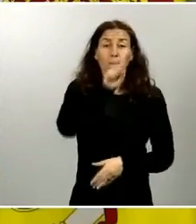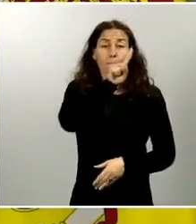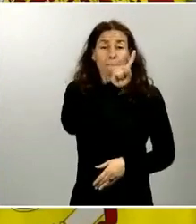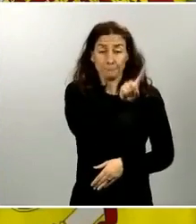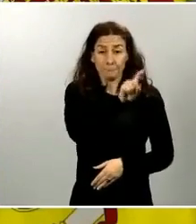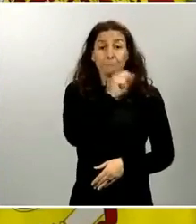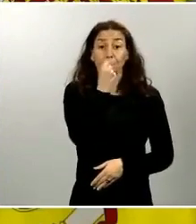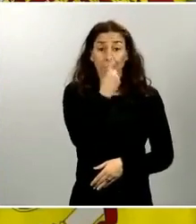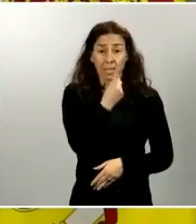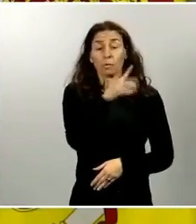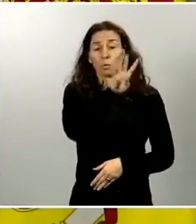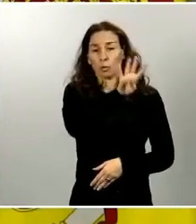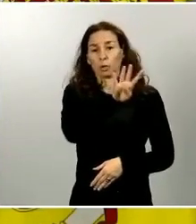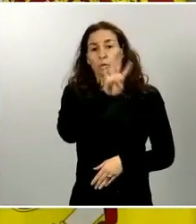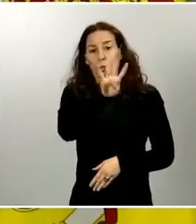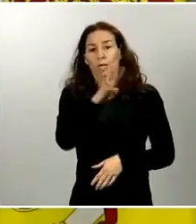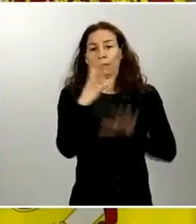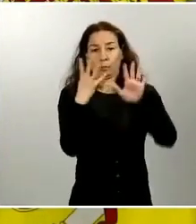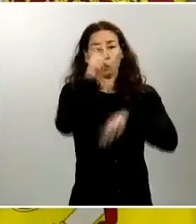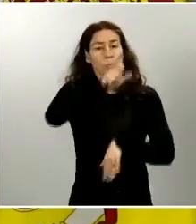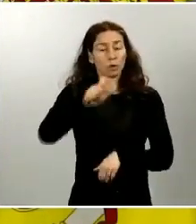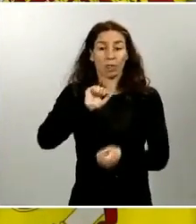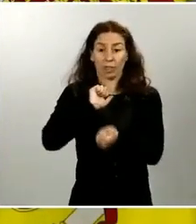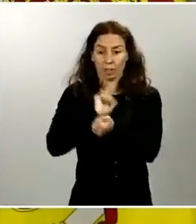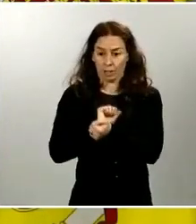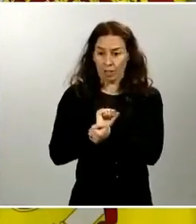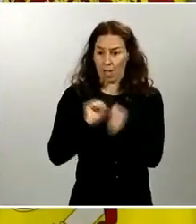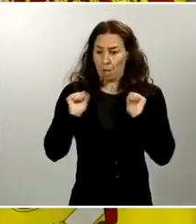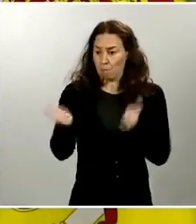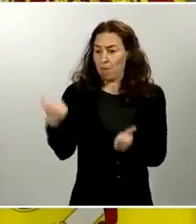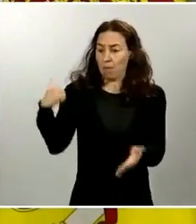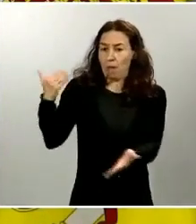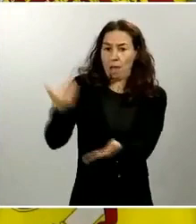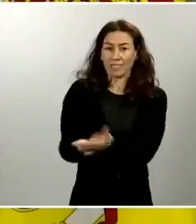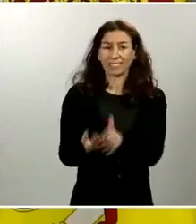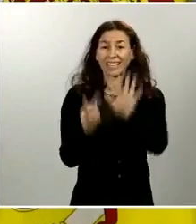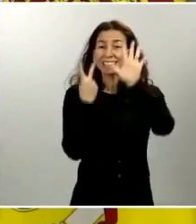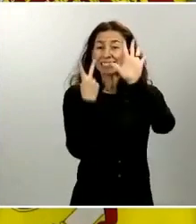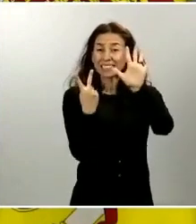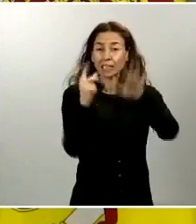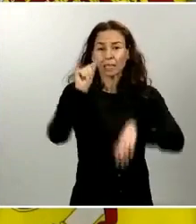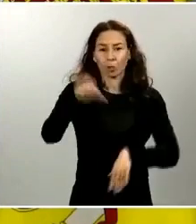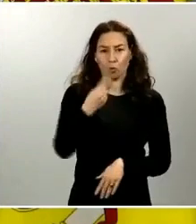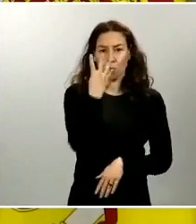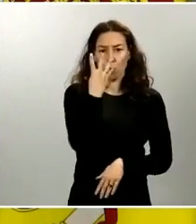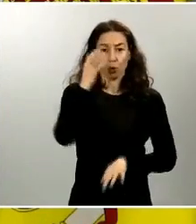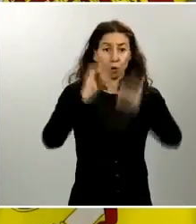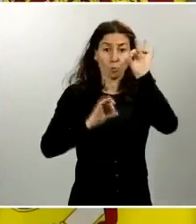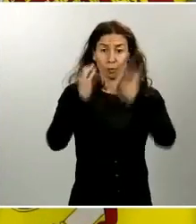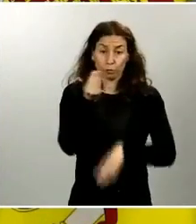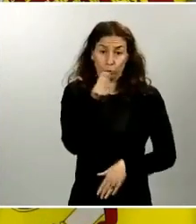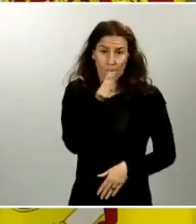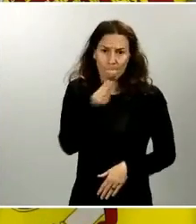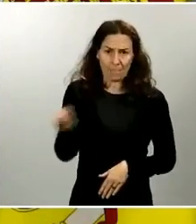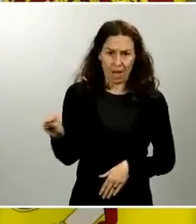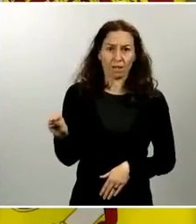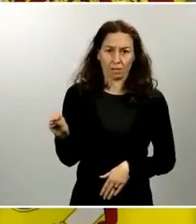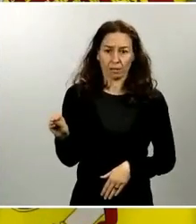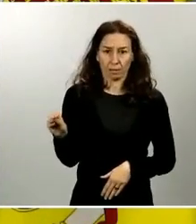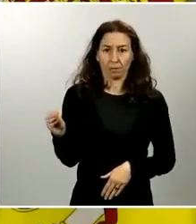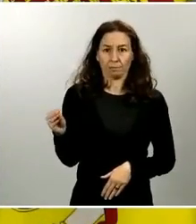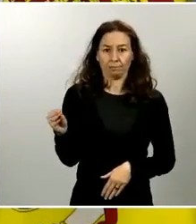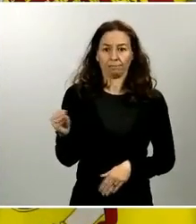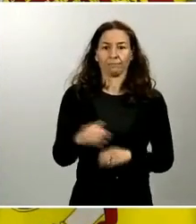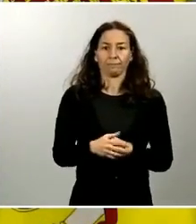vigor el Real Decreto. Esto supone un 7,4% de incremento con respecto al día anterior.